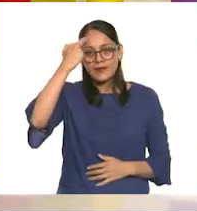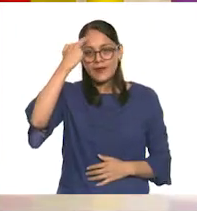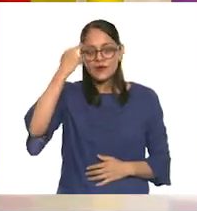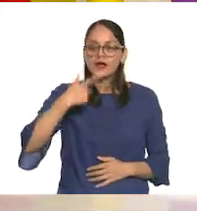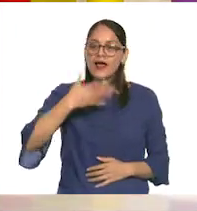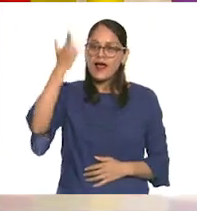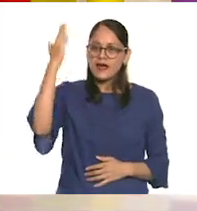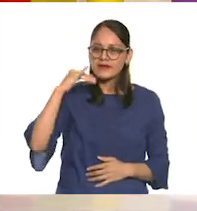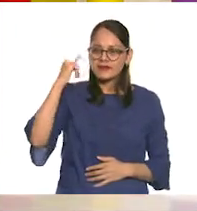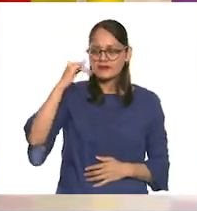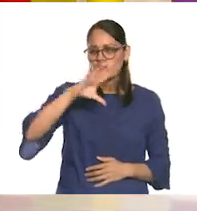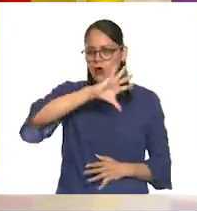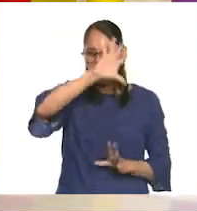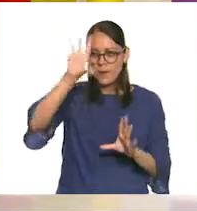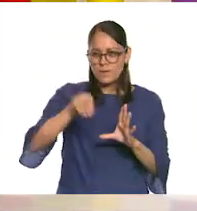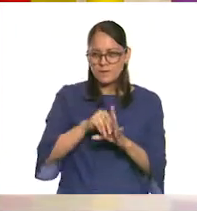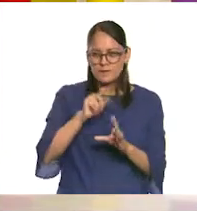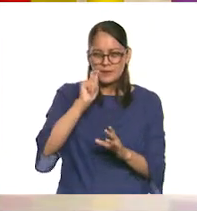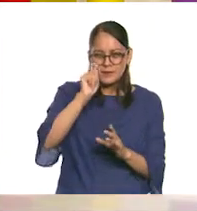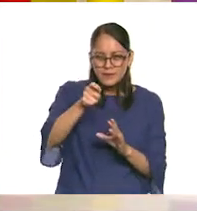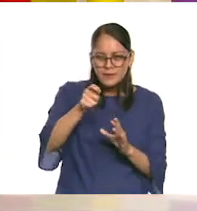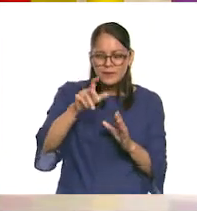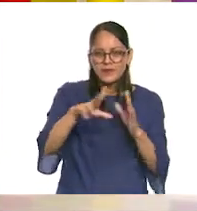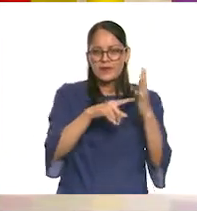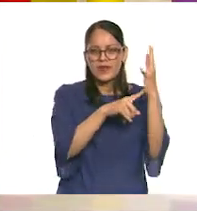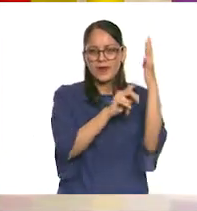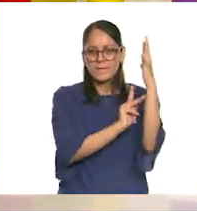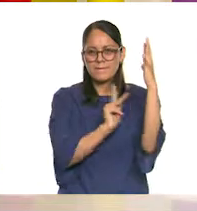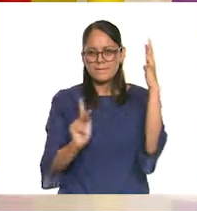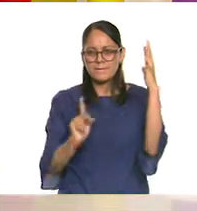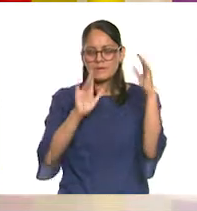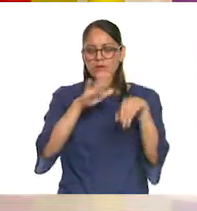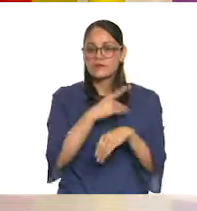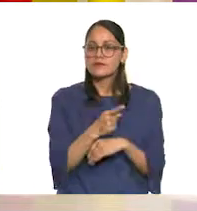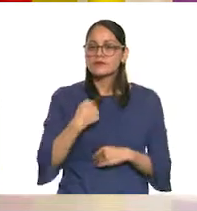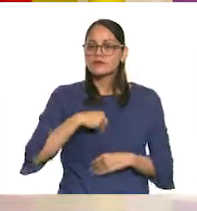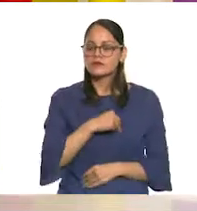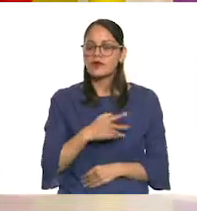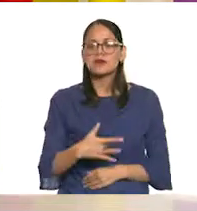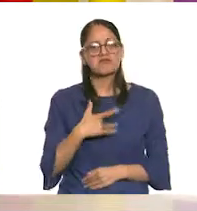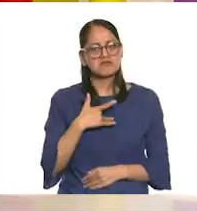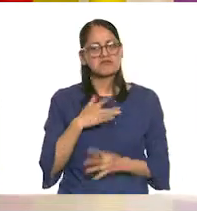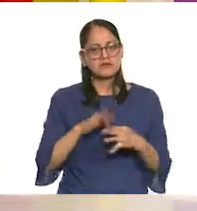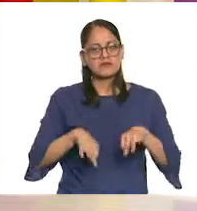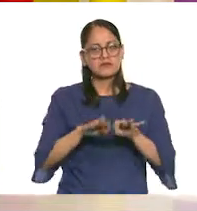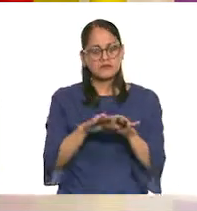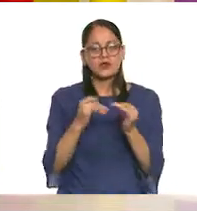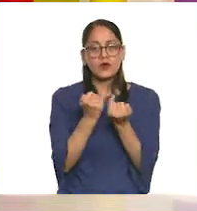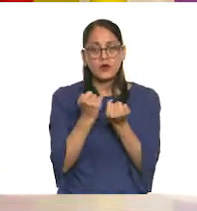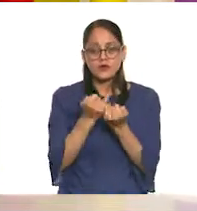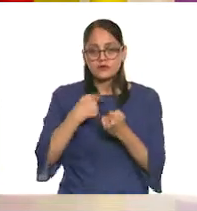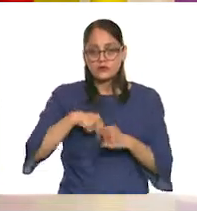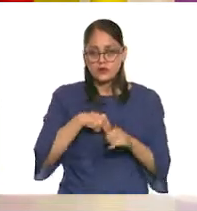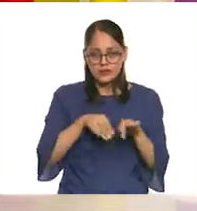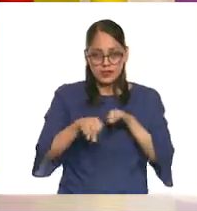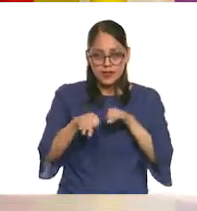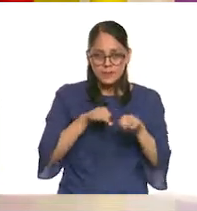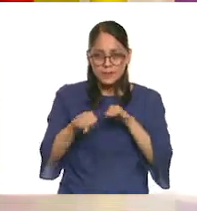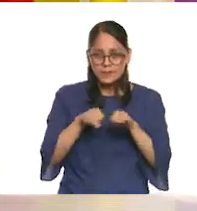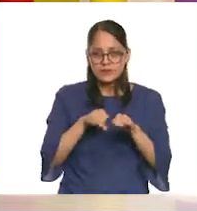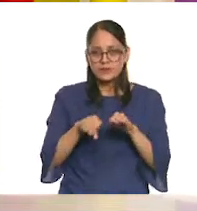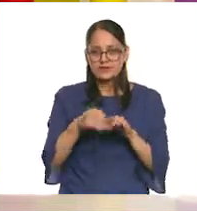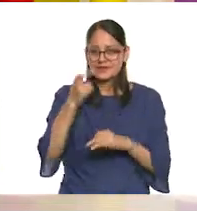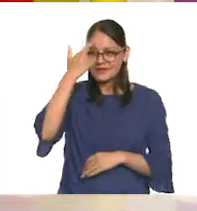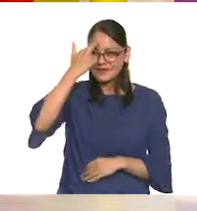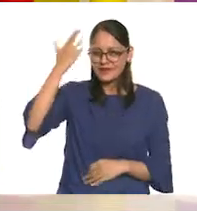estábamos viendo en la clase pasada, porque podíamos sacarle mucho provecho y además utilizar trabajos, como lo mencionábamos,